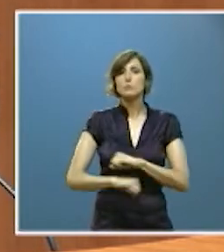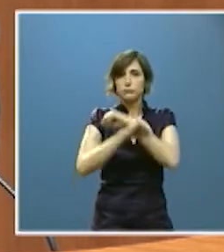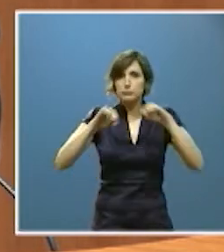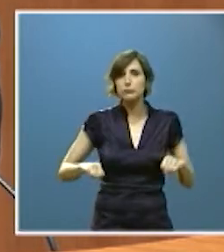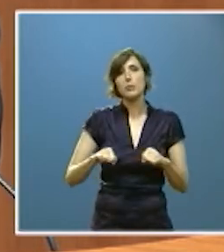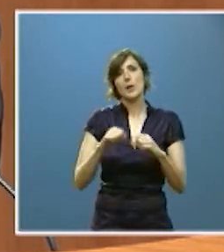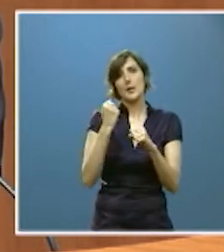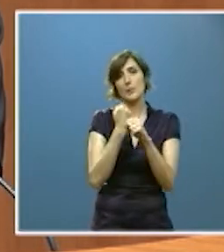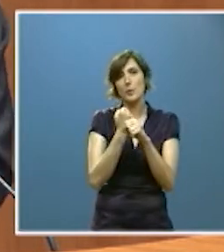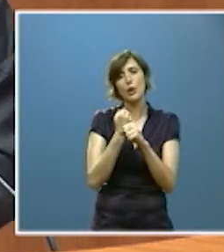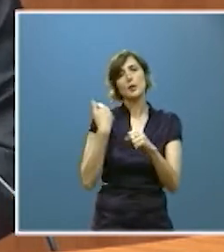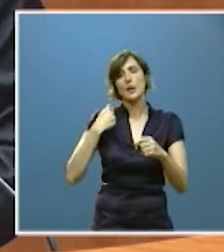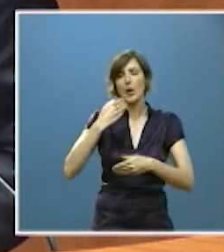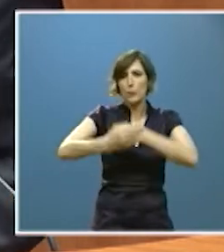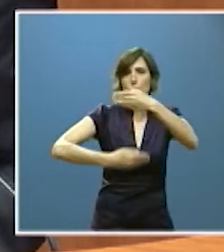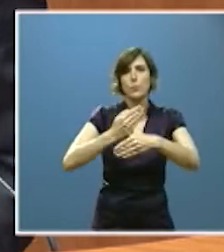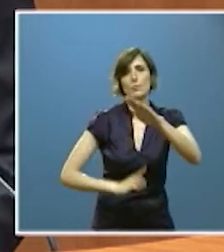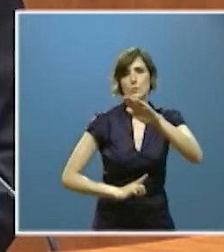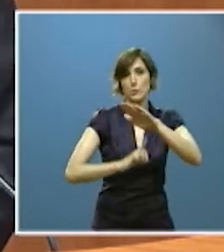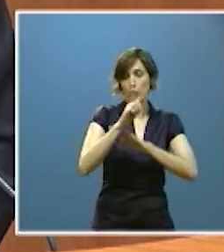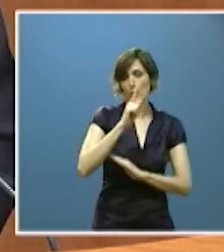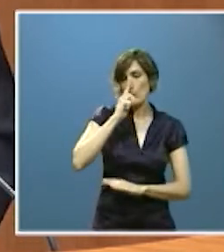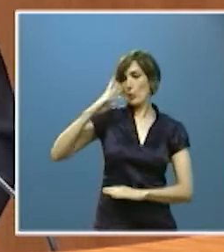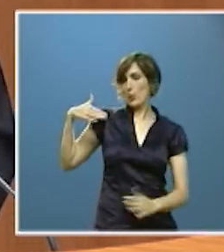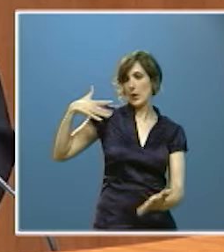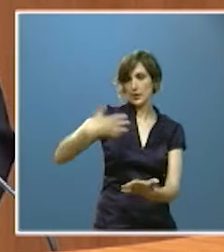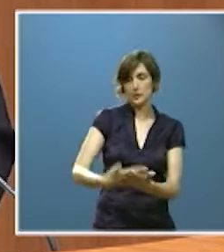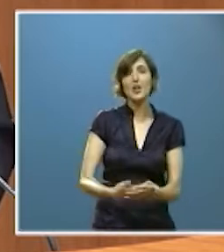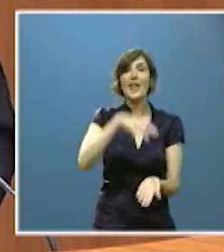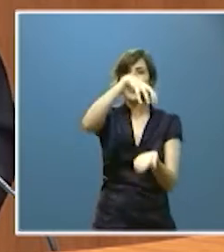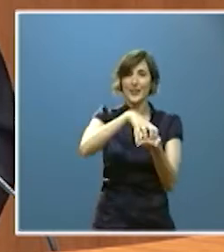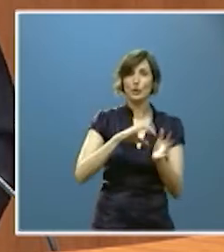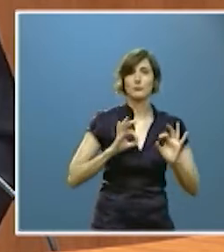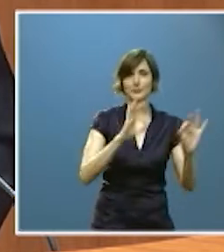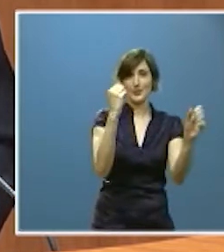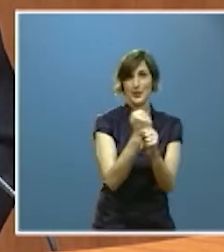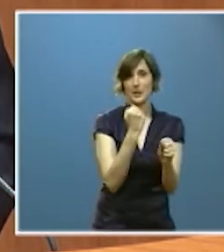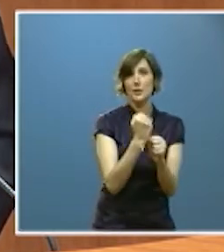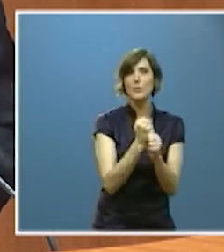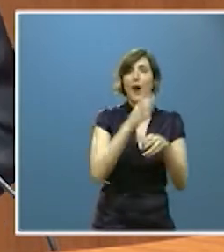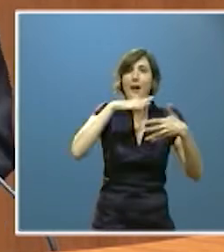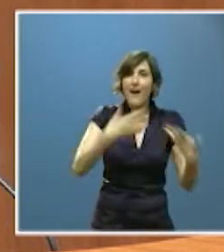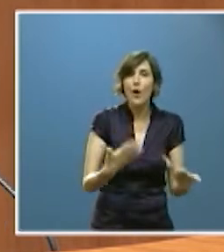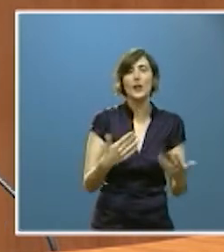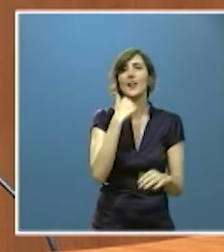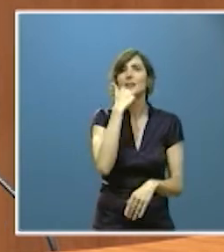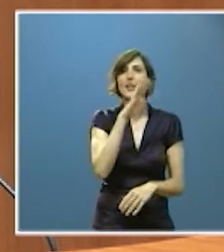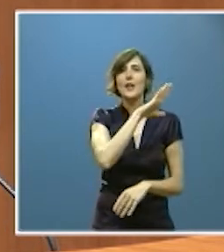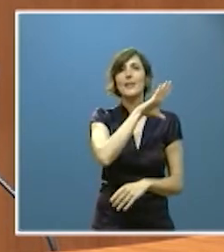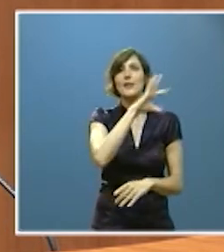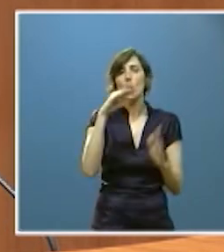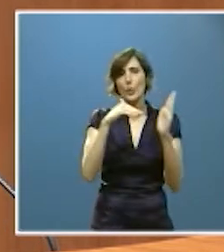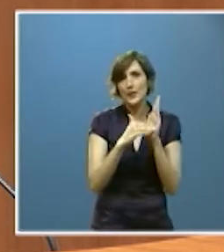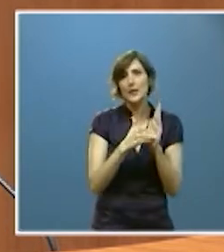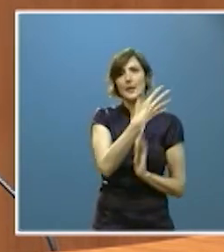reseñables avances en los últimos años. En los centros especiales de empleo trabajan hoy casi 5.500